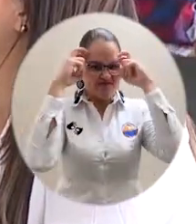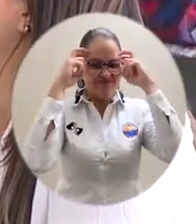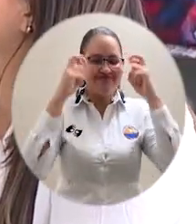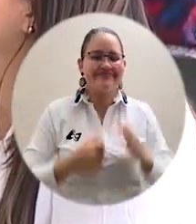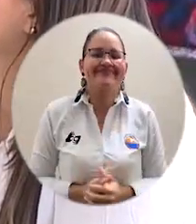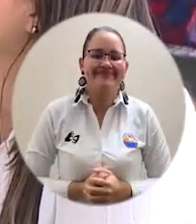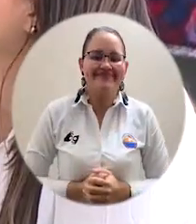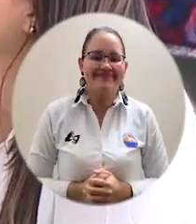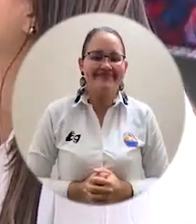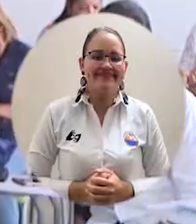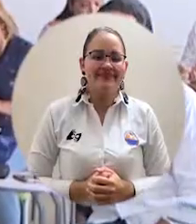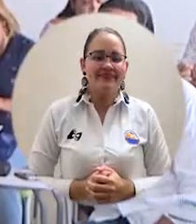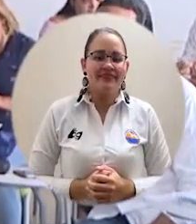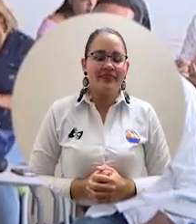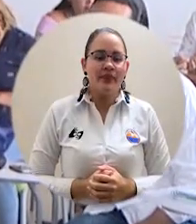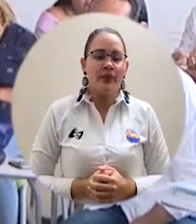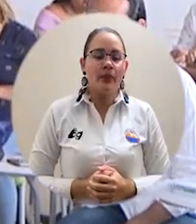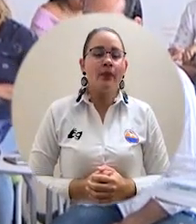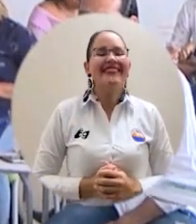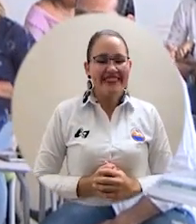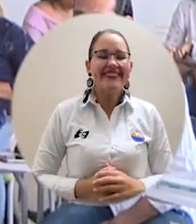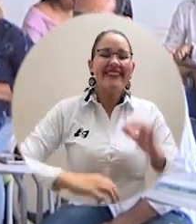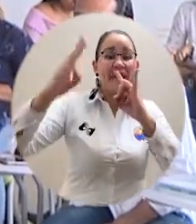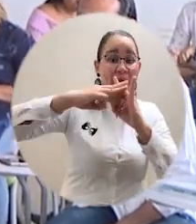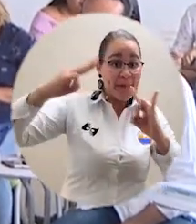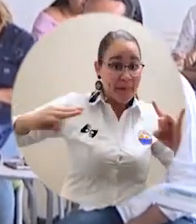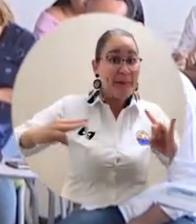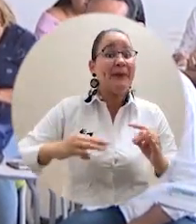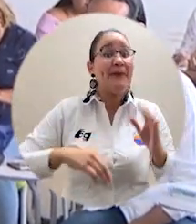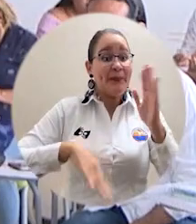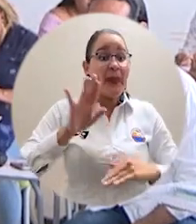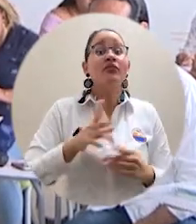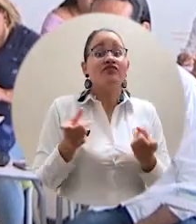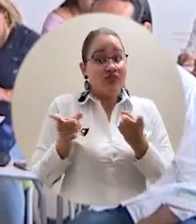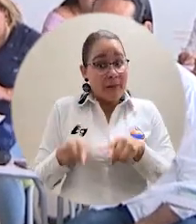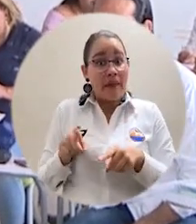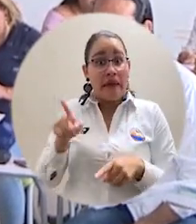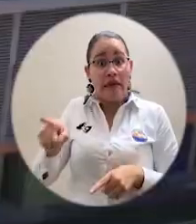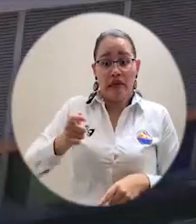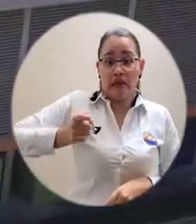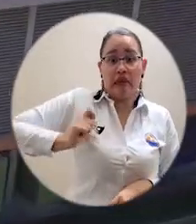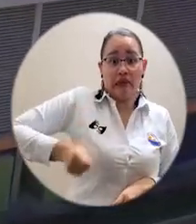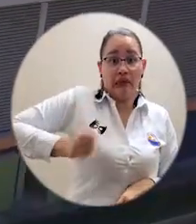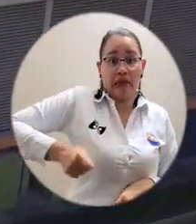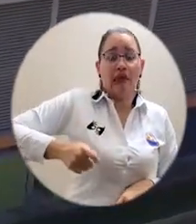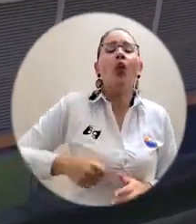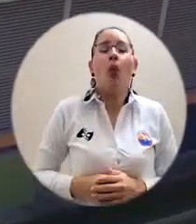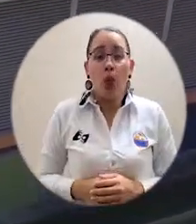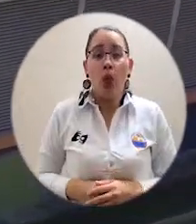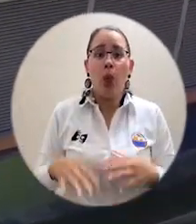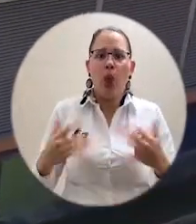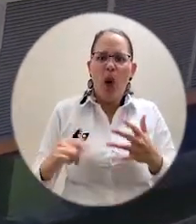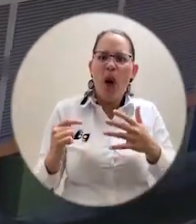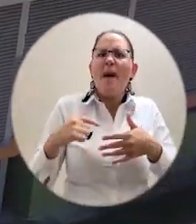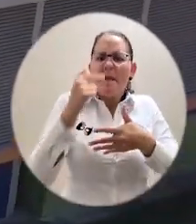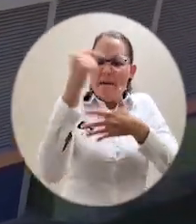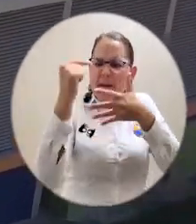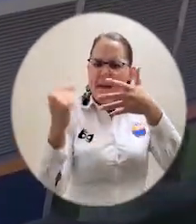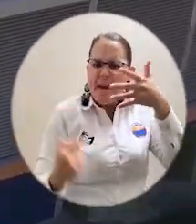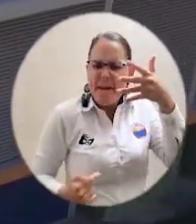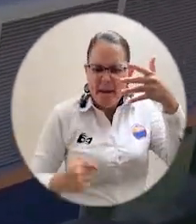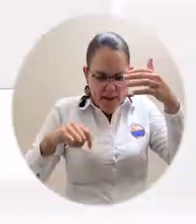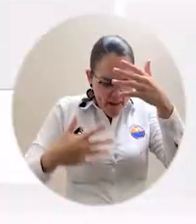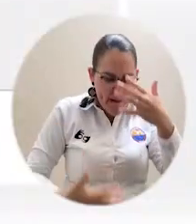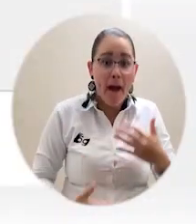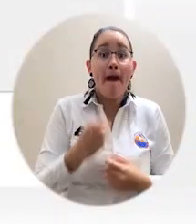clases y de tener el conocimiento a primera mano. Por una parte, la Universidad del Magdalena por intermedio del programa de